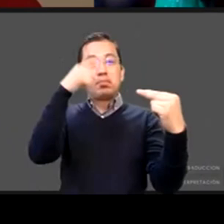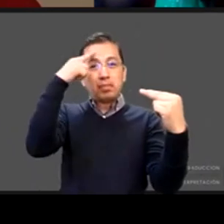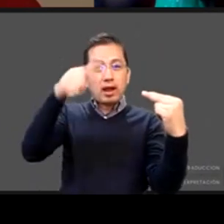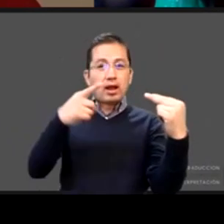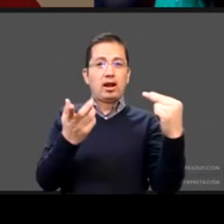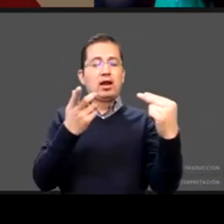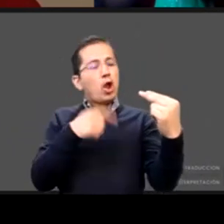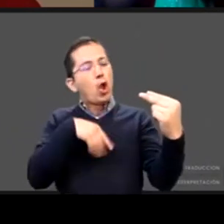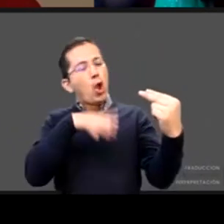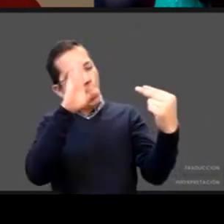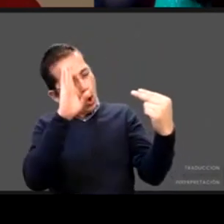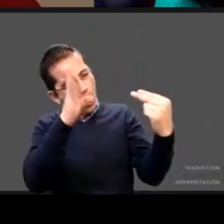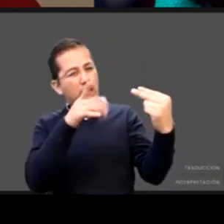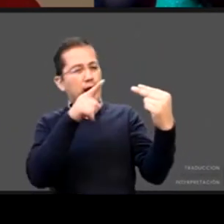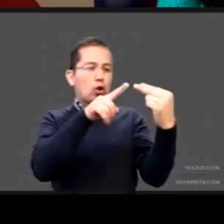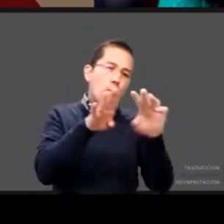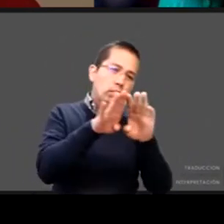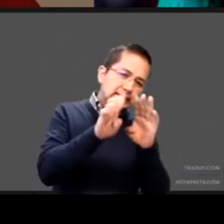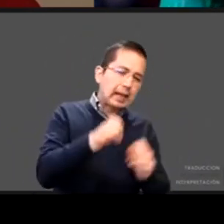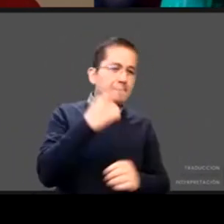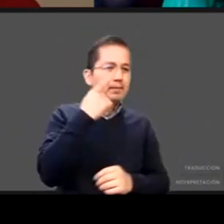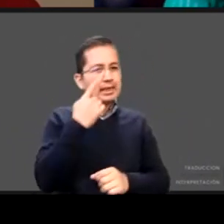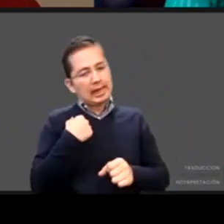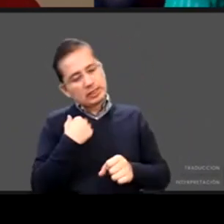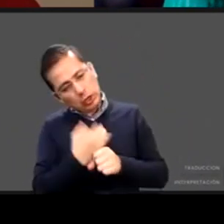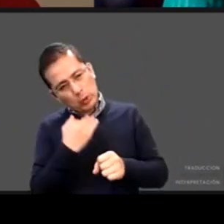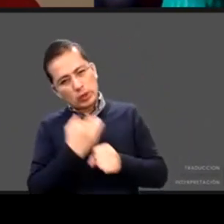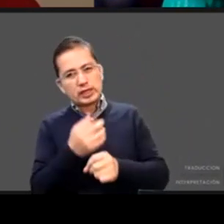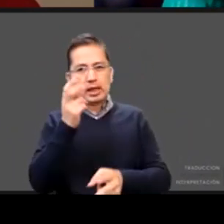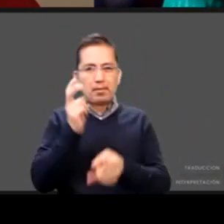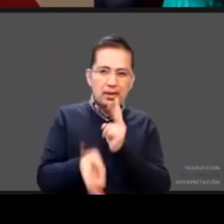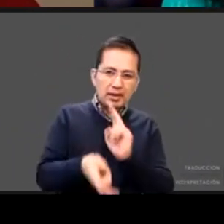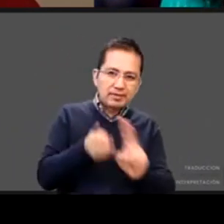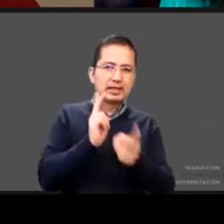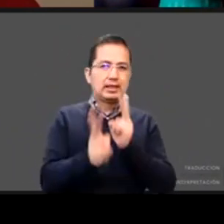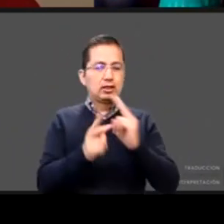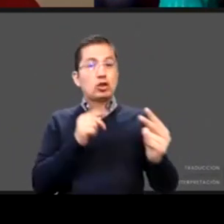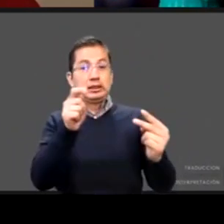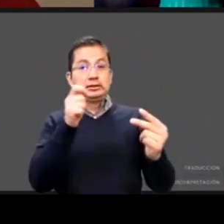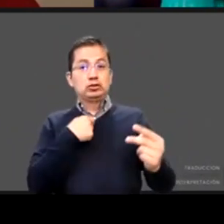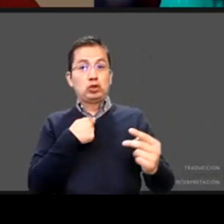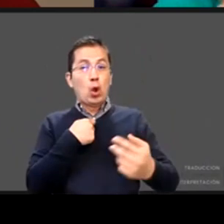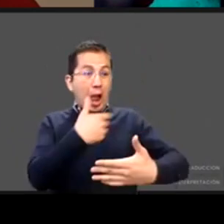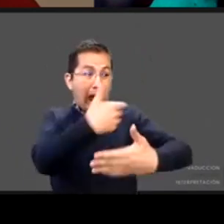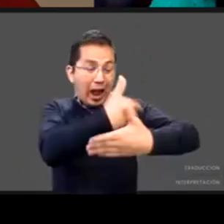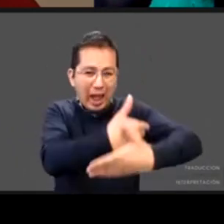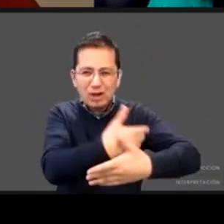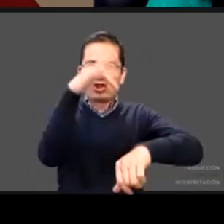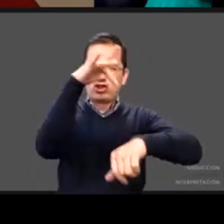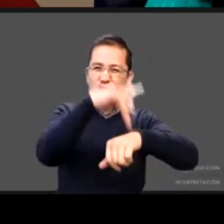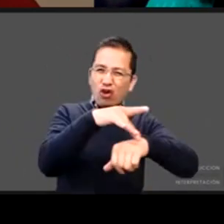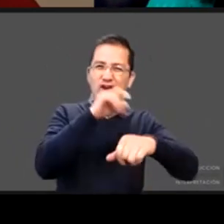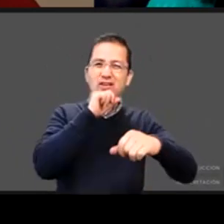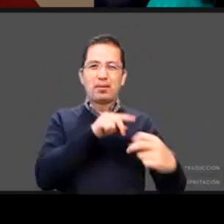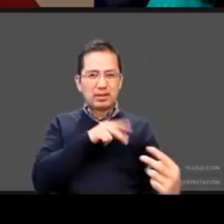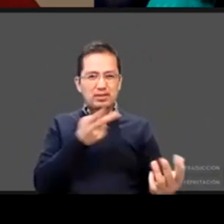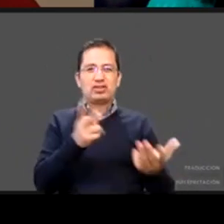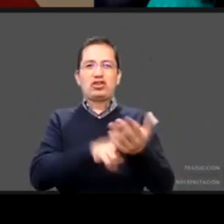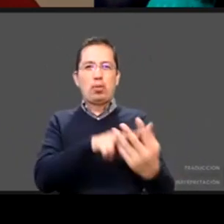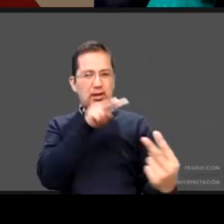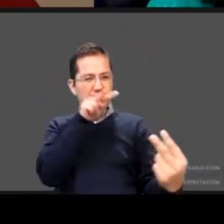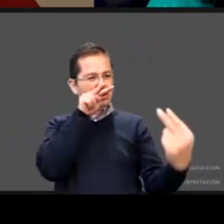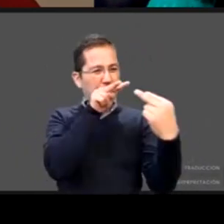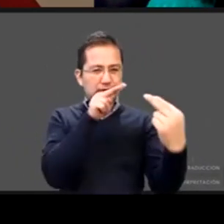hola Juan oye fíjate que estamos en un conversatorio lo estoy viendo estoy teniendo contacto físico estoy interactuando con él y entonces esos